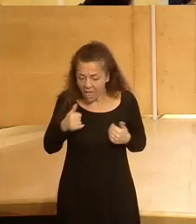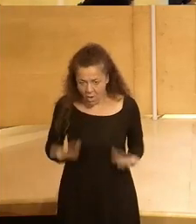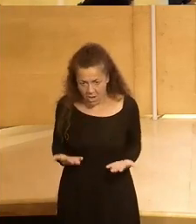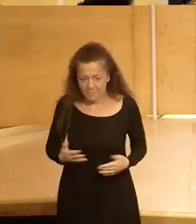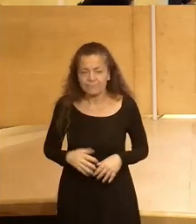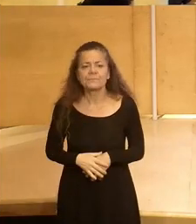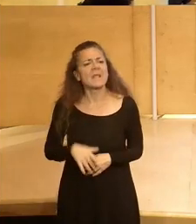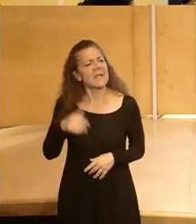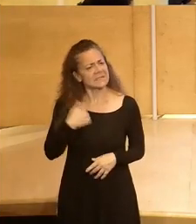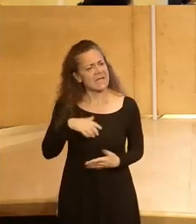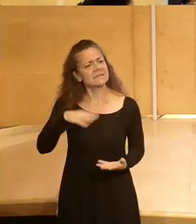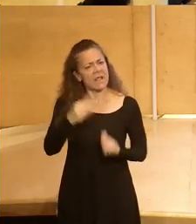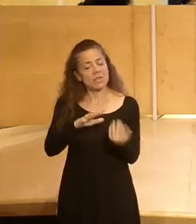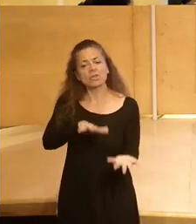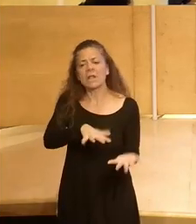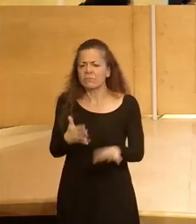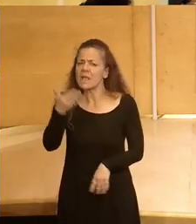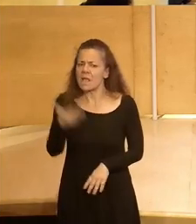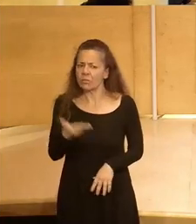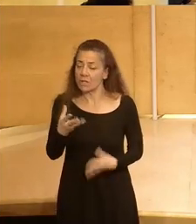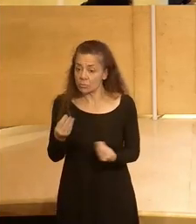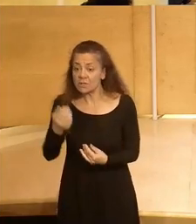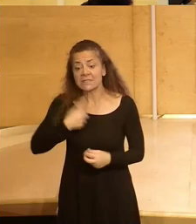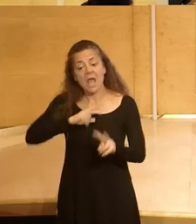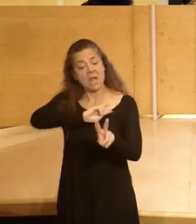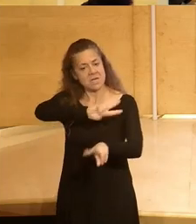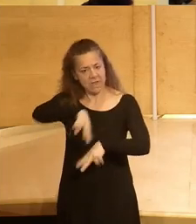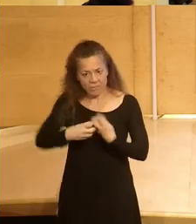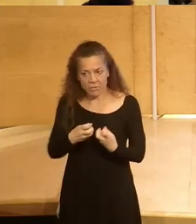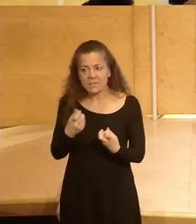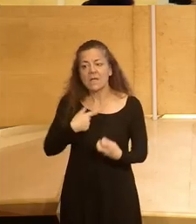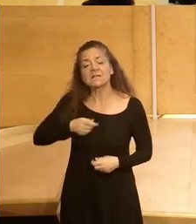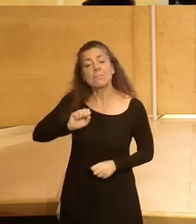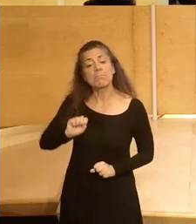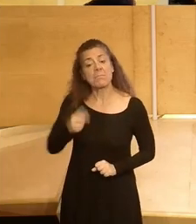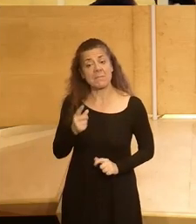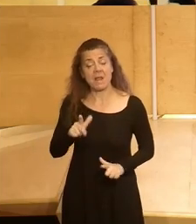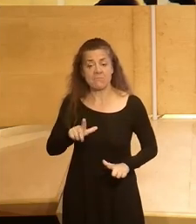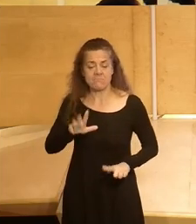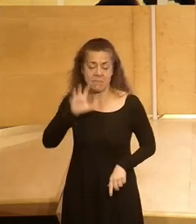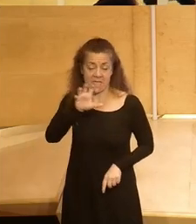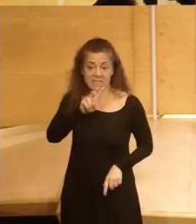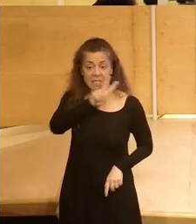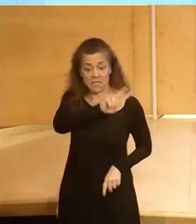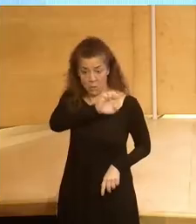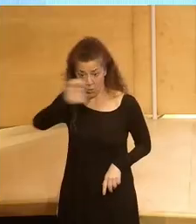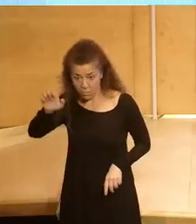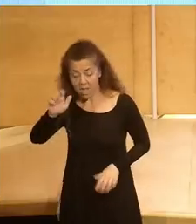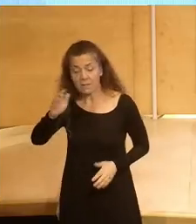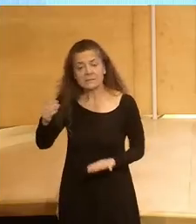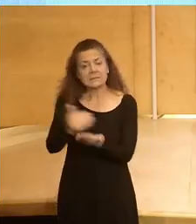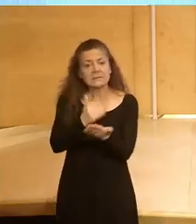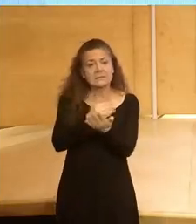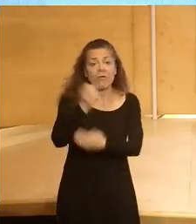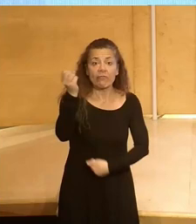se están haciendo transformaciones muy importantes se han hecho reformas que han hecho que seamos el primer país de la Unión Europea en recibir los fondos y yo